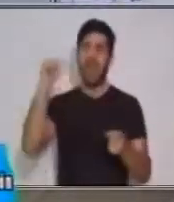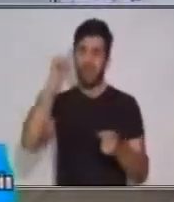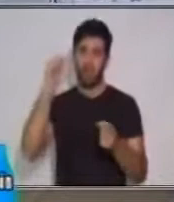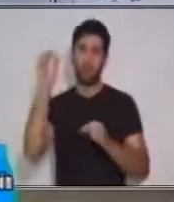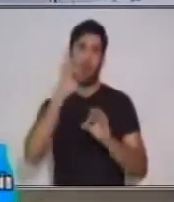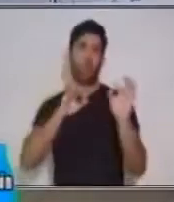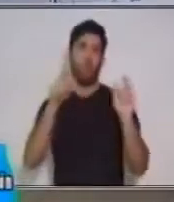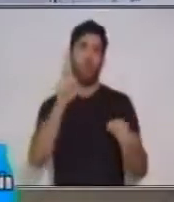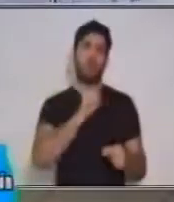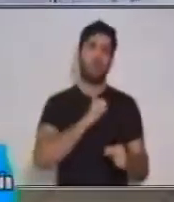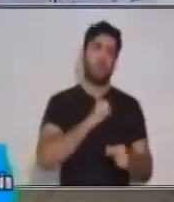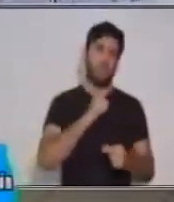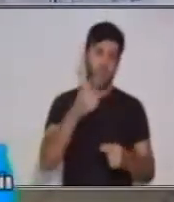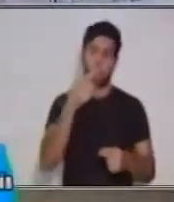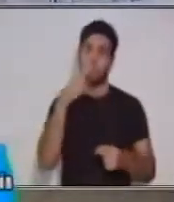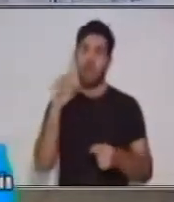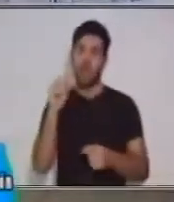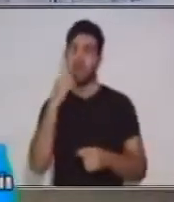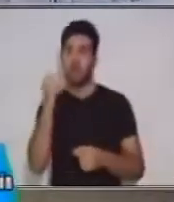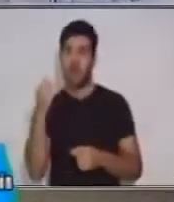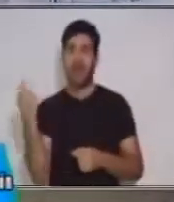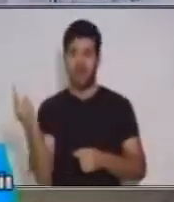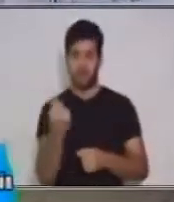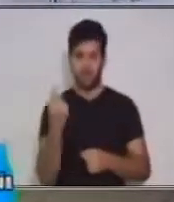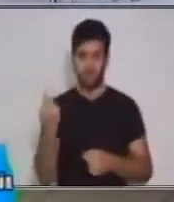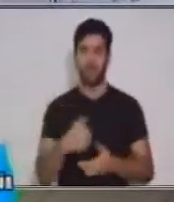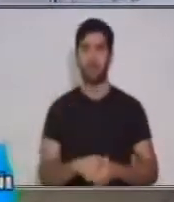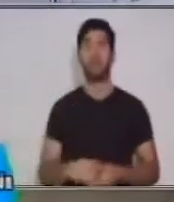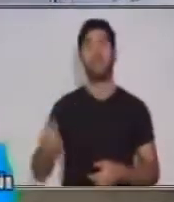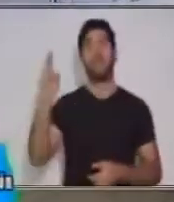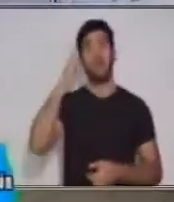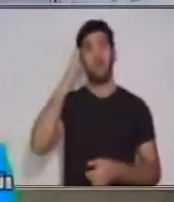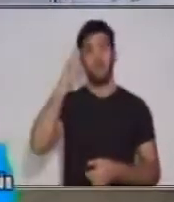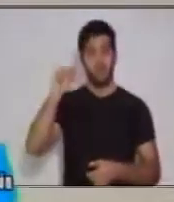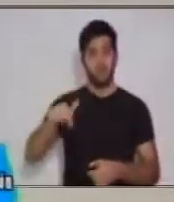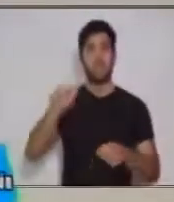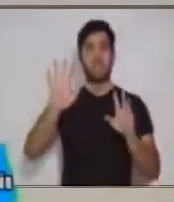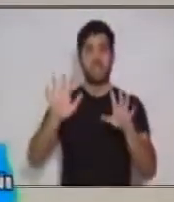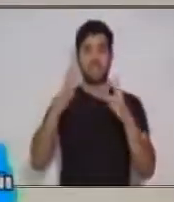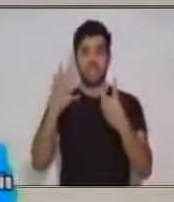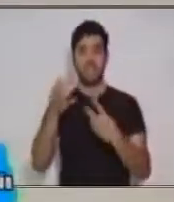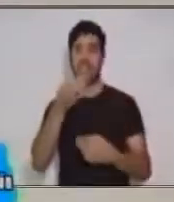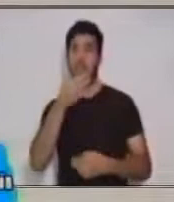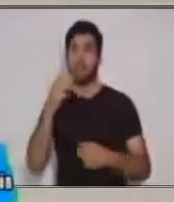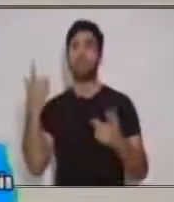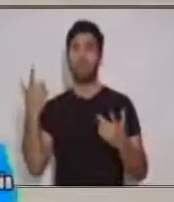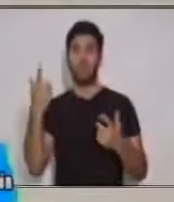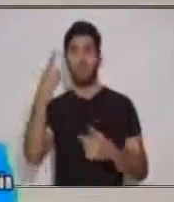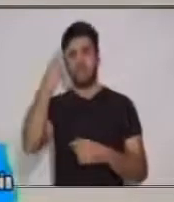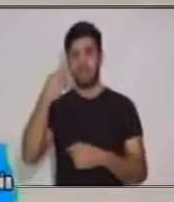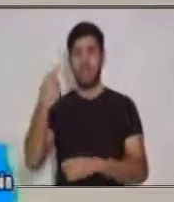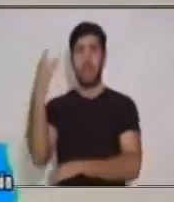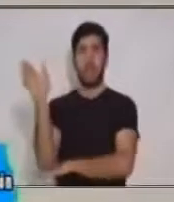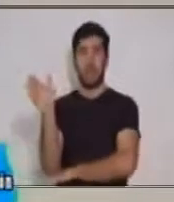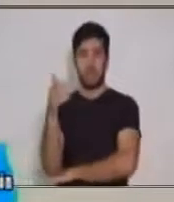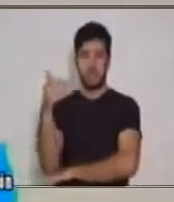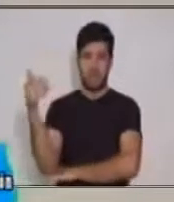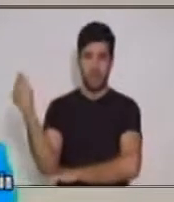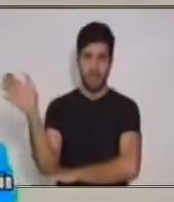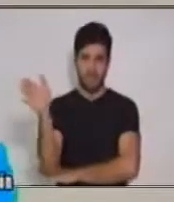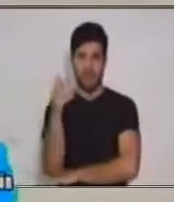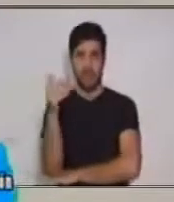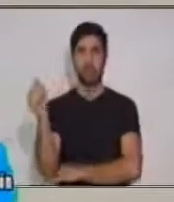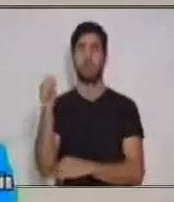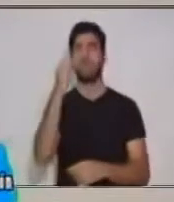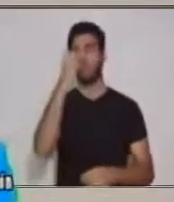compañero que tengas comunicación. El 17 de agosto se celebra el Día de la Bandera. Y pues